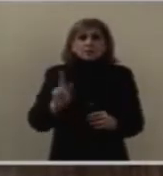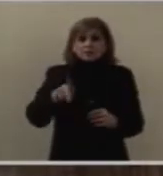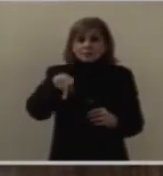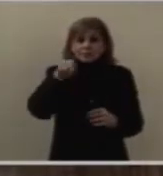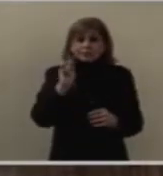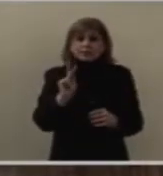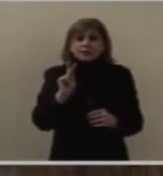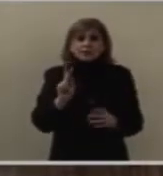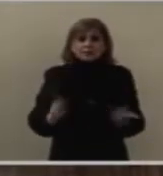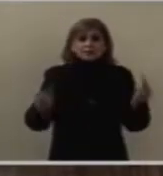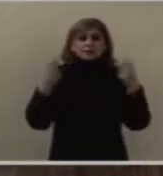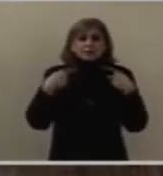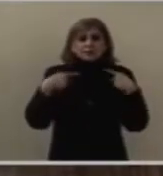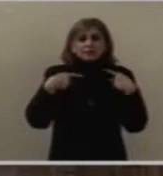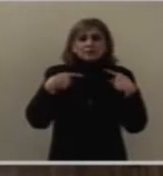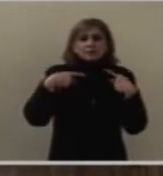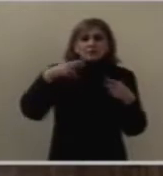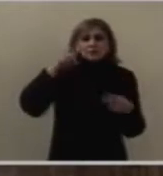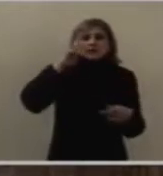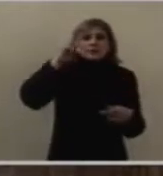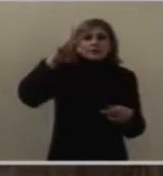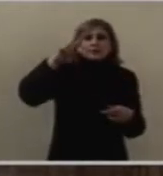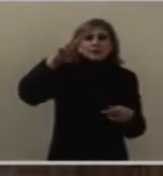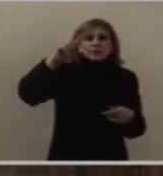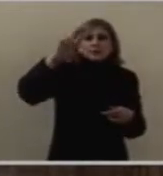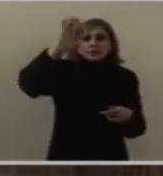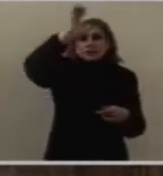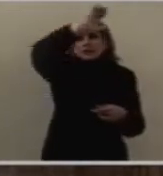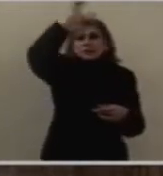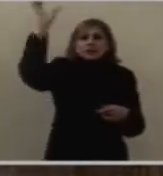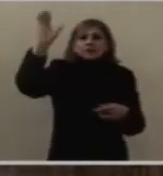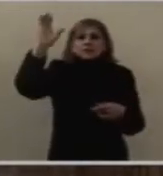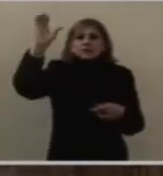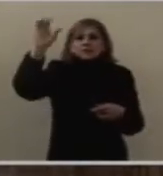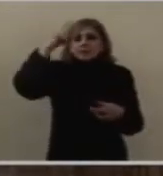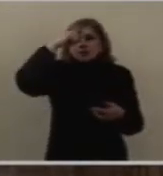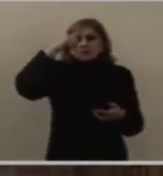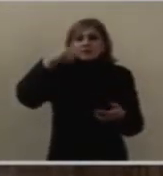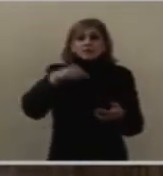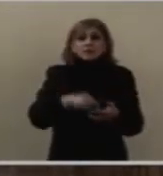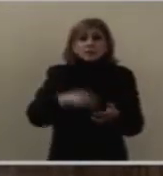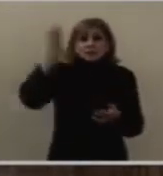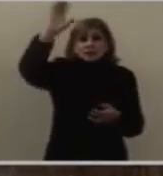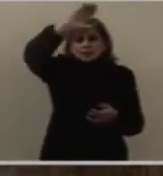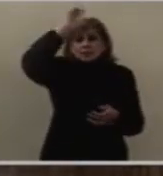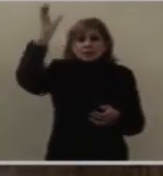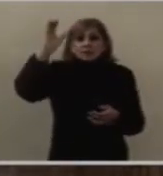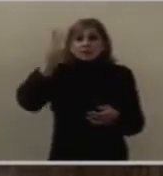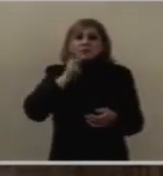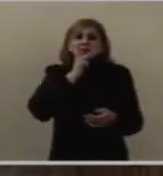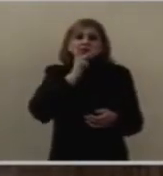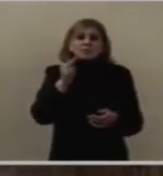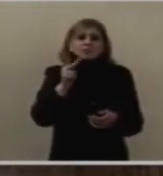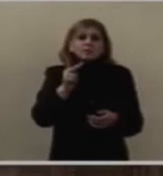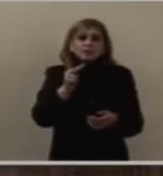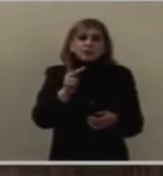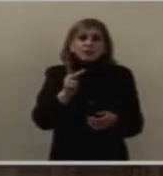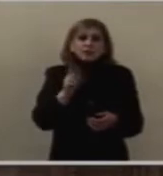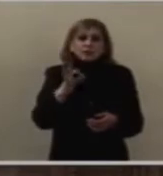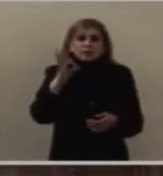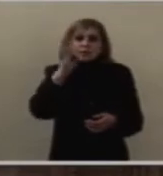para el que mira al cielo son palabras atractivas, requieren la fe,